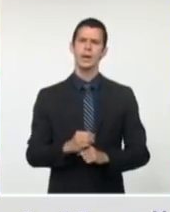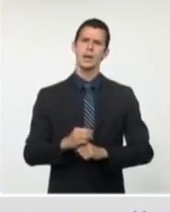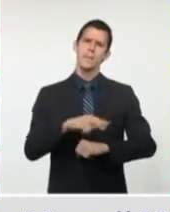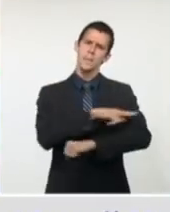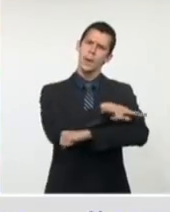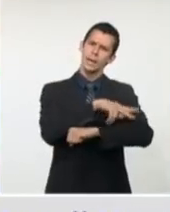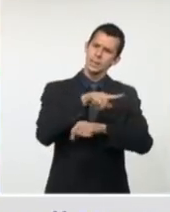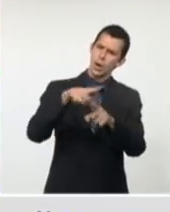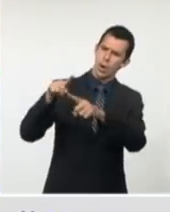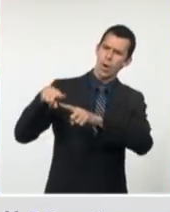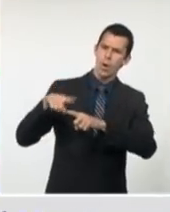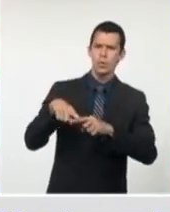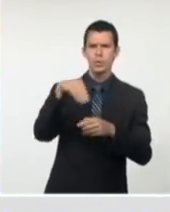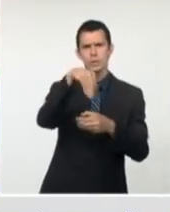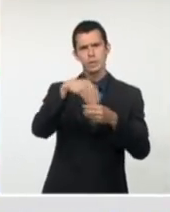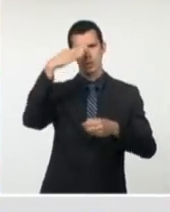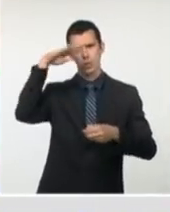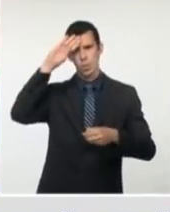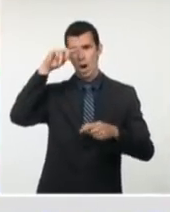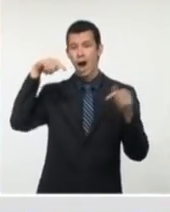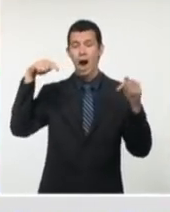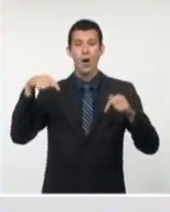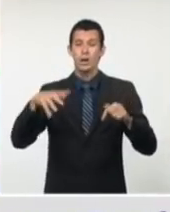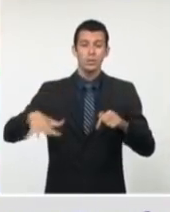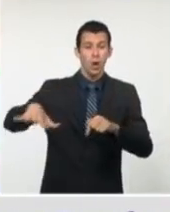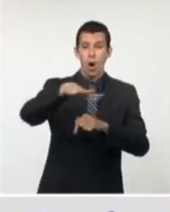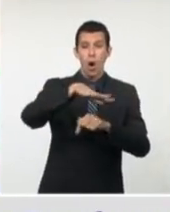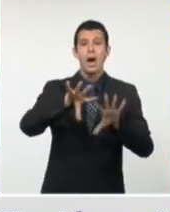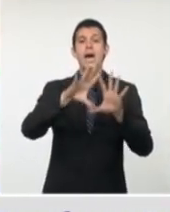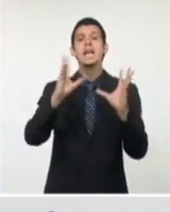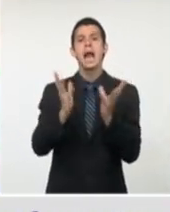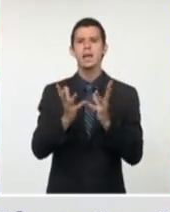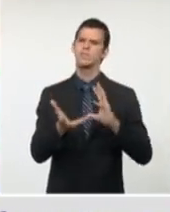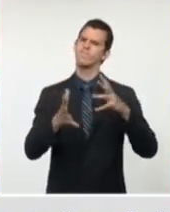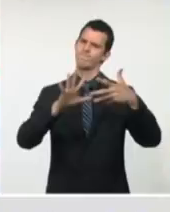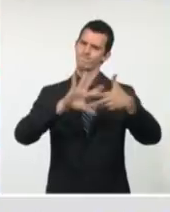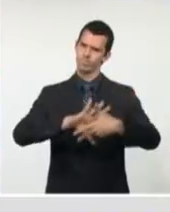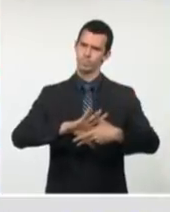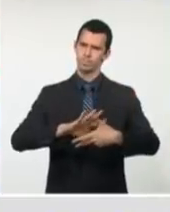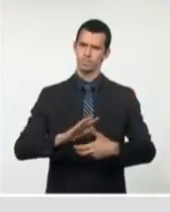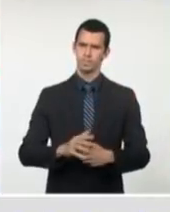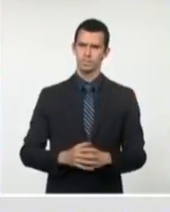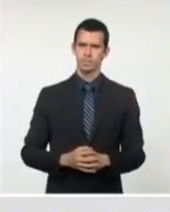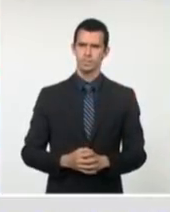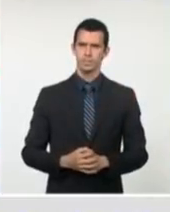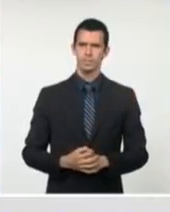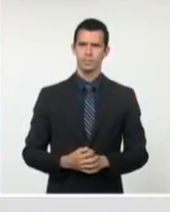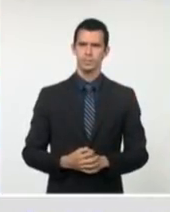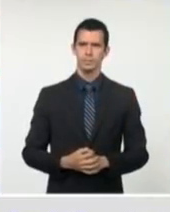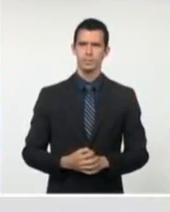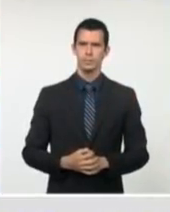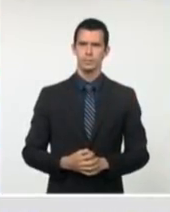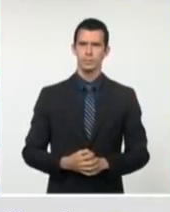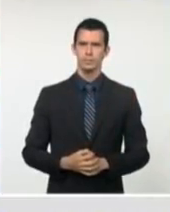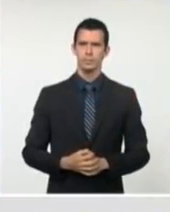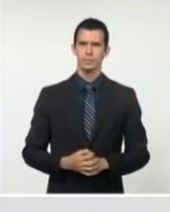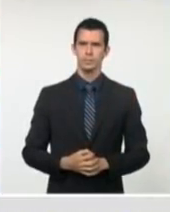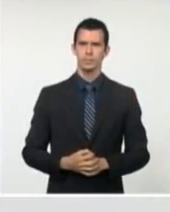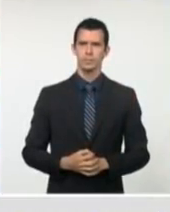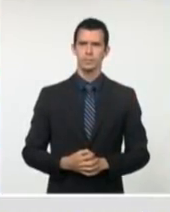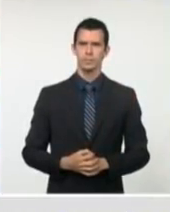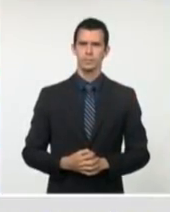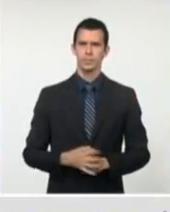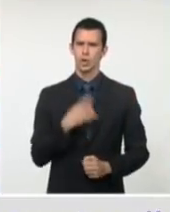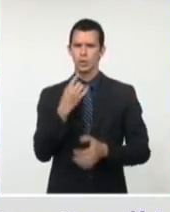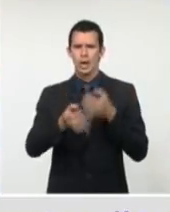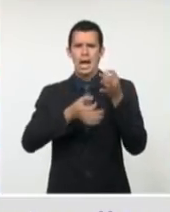reitero que es muy compleja en estos momentos, aunque ya no estamos dando muchos detalles, porque en definitiva la televisión informa bastante,